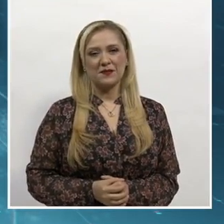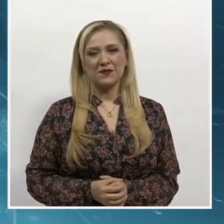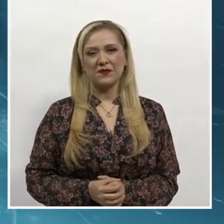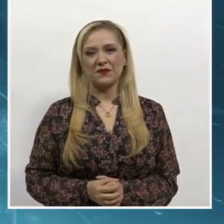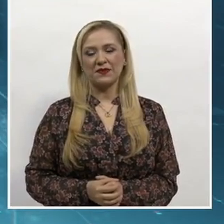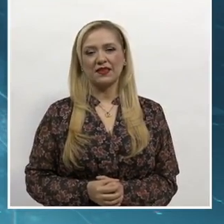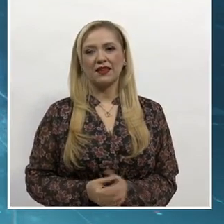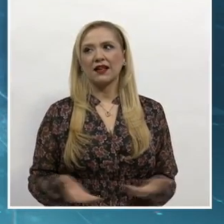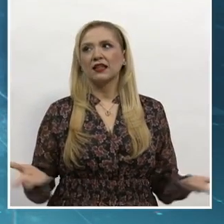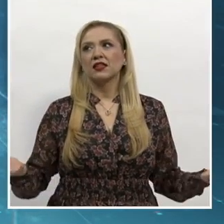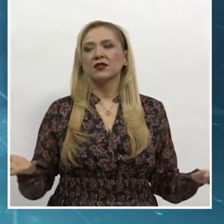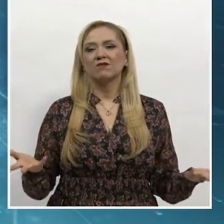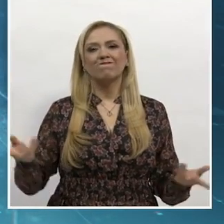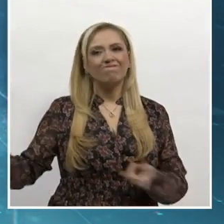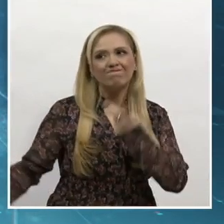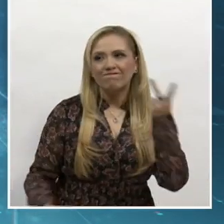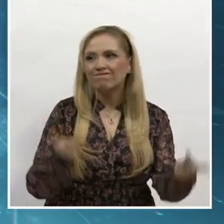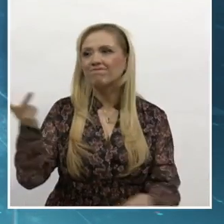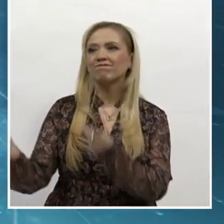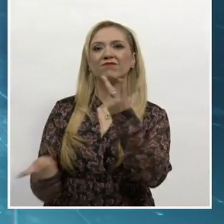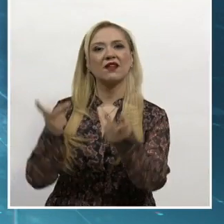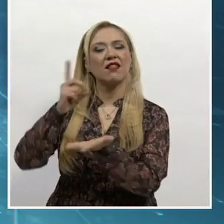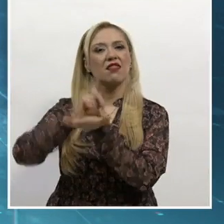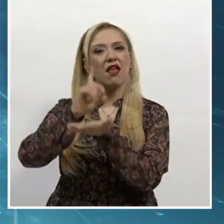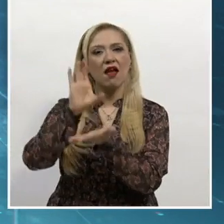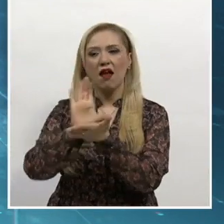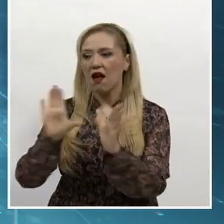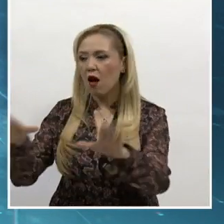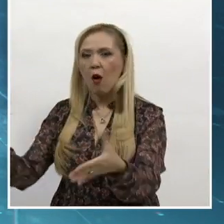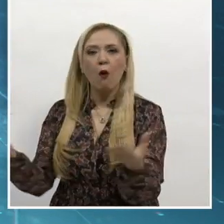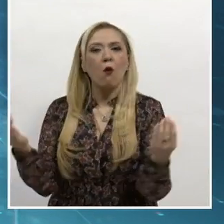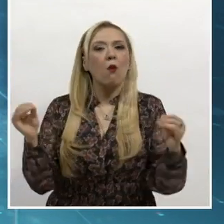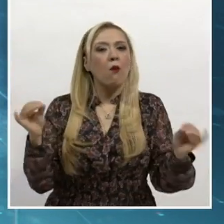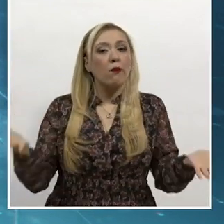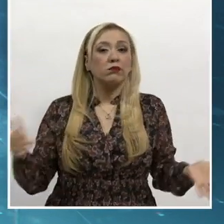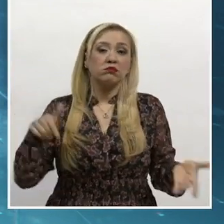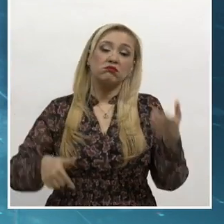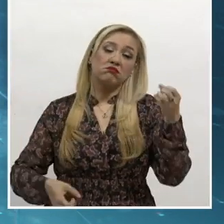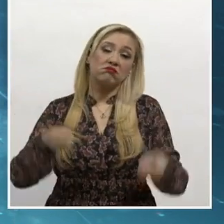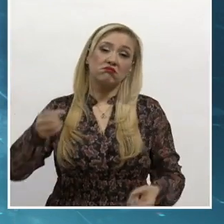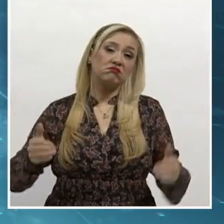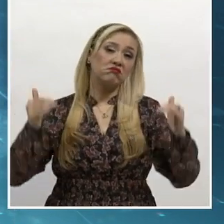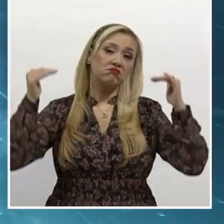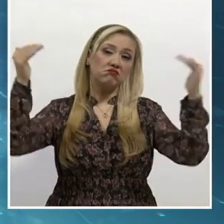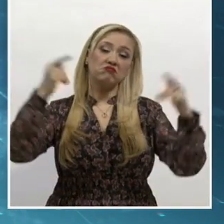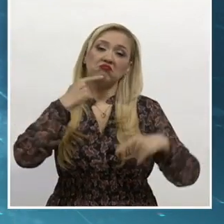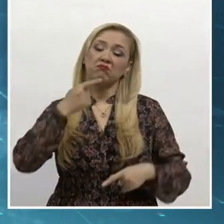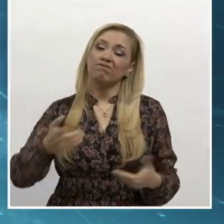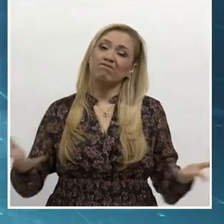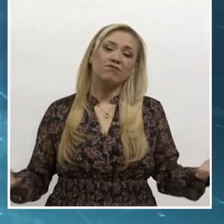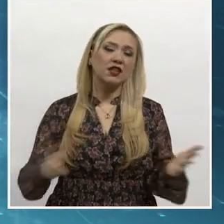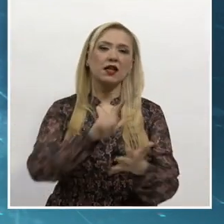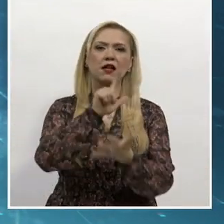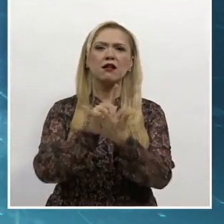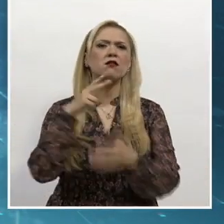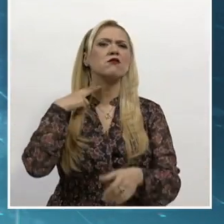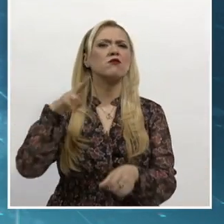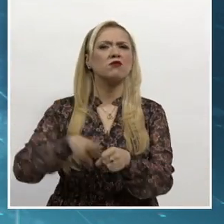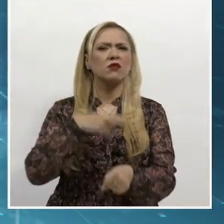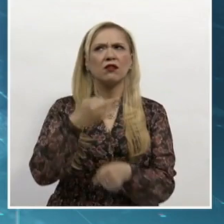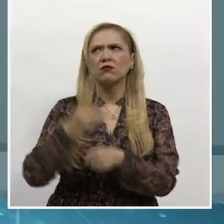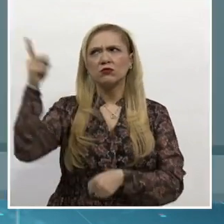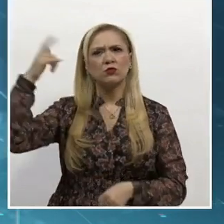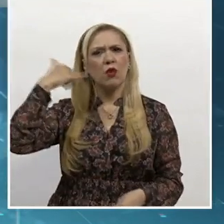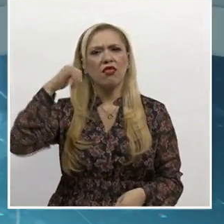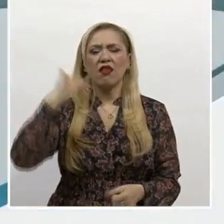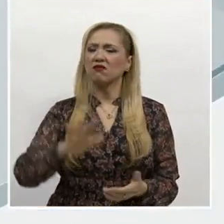Por falta de consulta previa a personas con discapacidad, el Pleno de la Corte invalidó disposición de la Ley del Notariado del Estado de